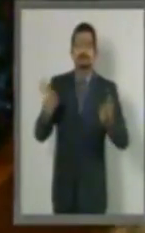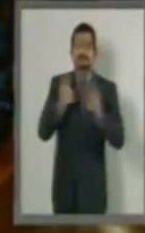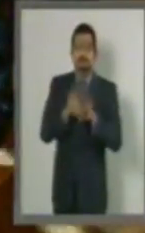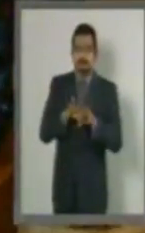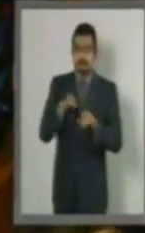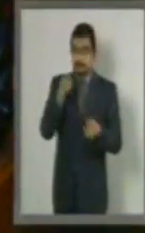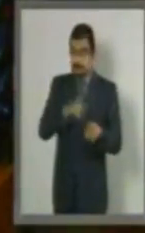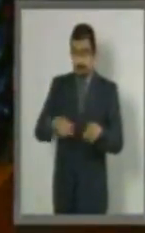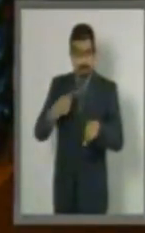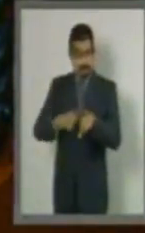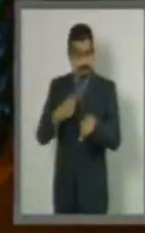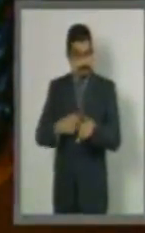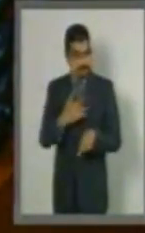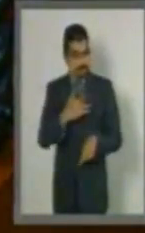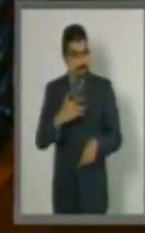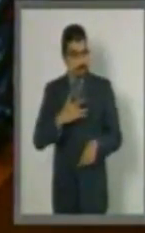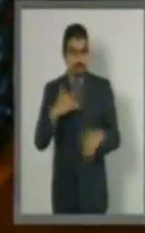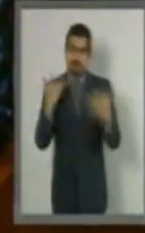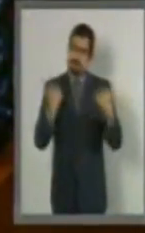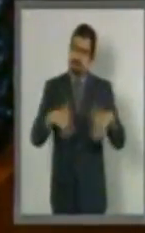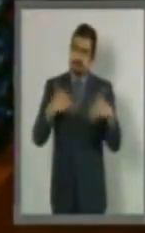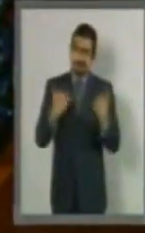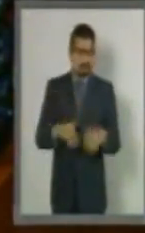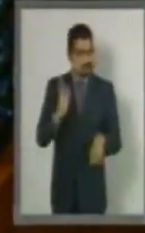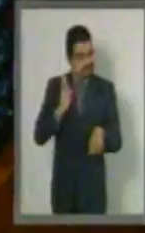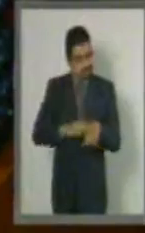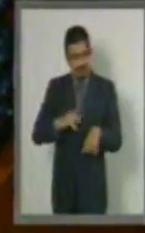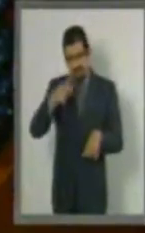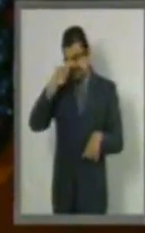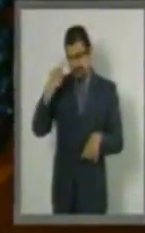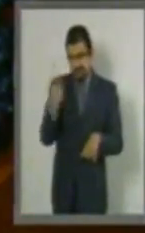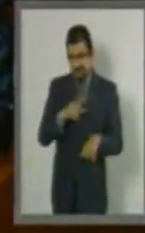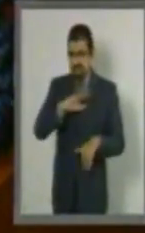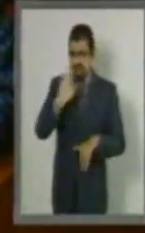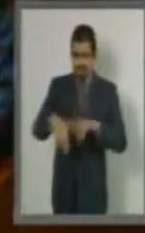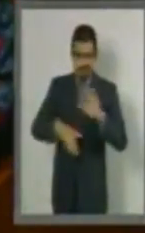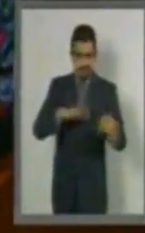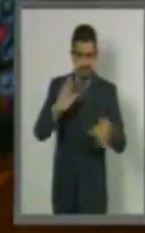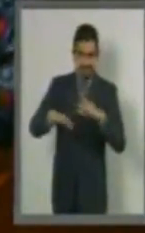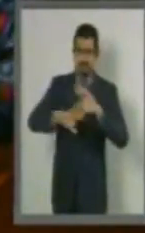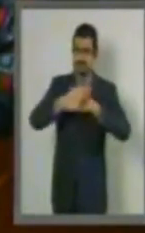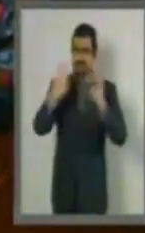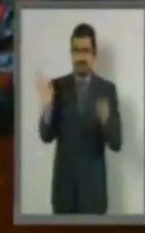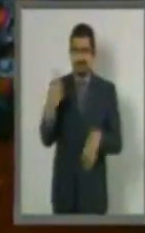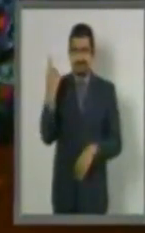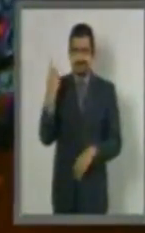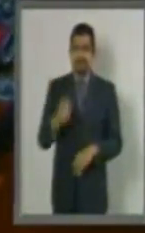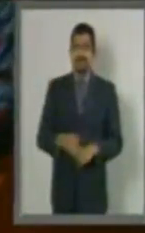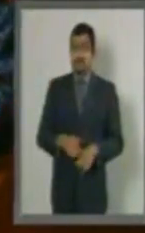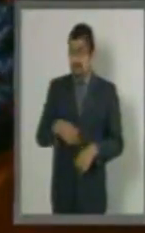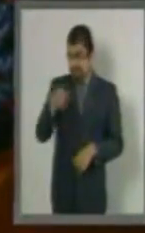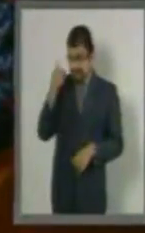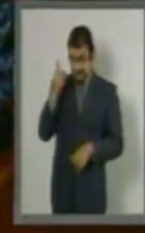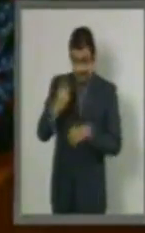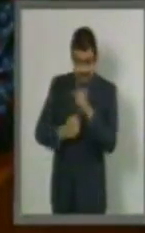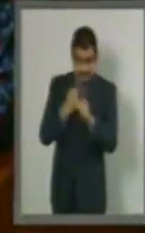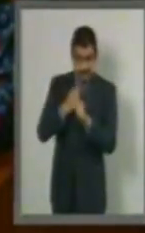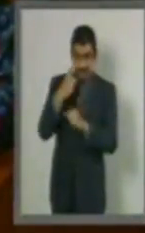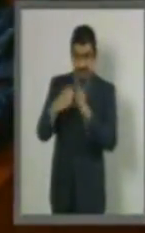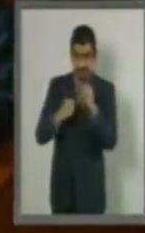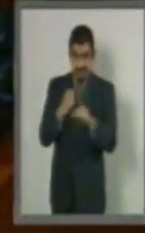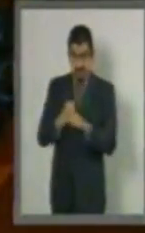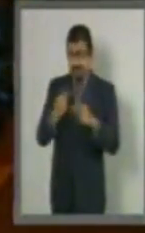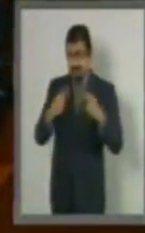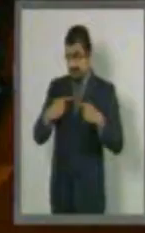enfermedades cardiovasculares son la principal causa de defunción en el mundo. Cada año mueren